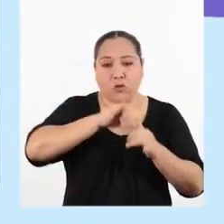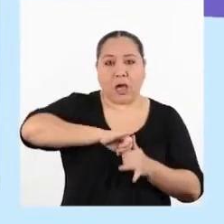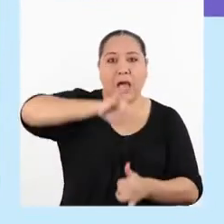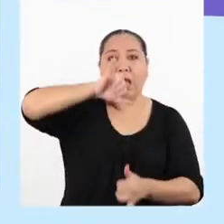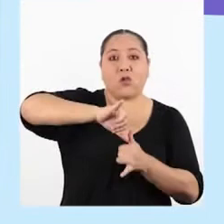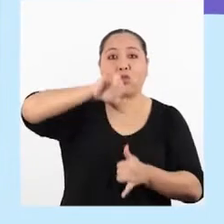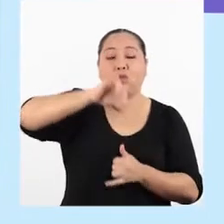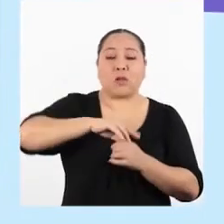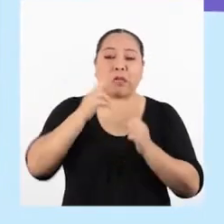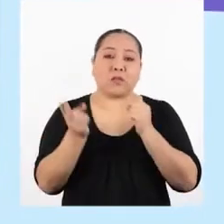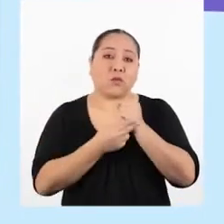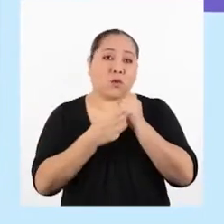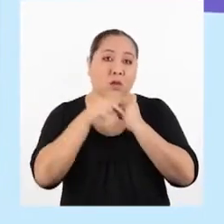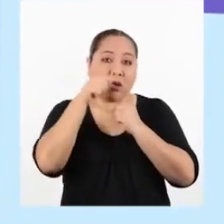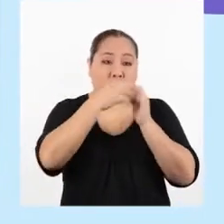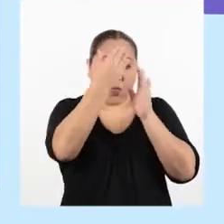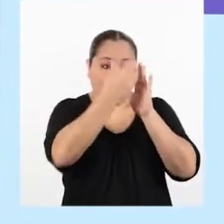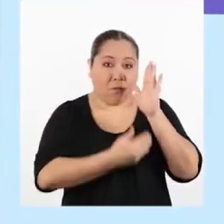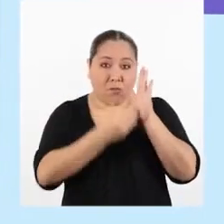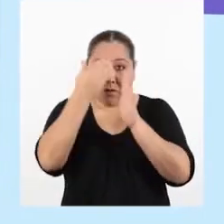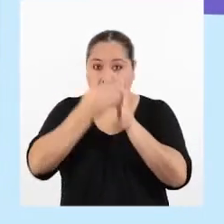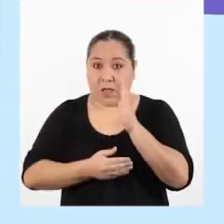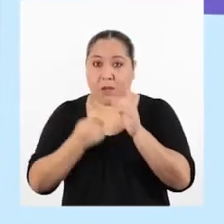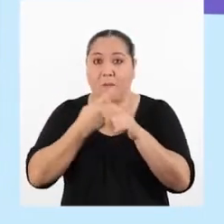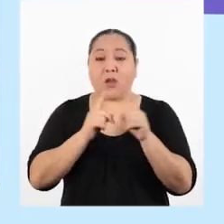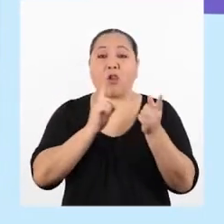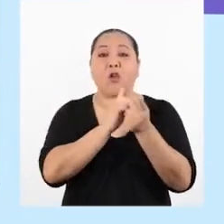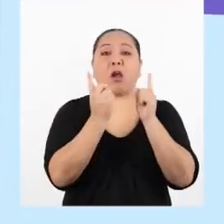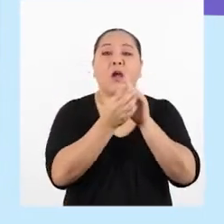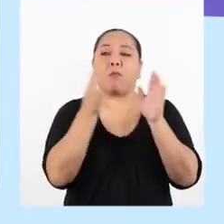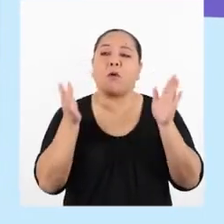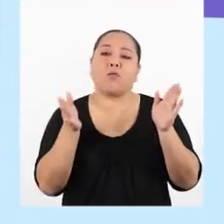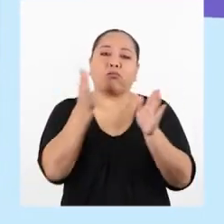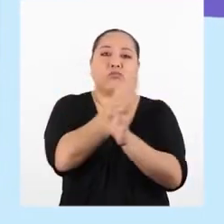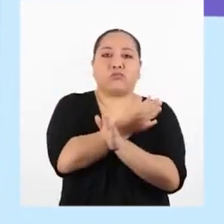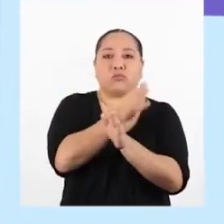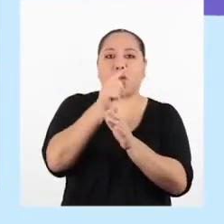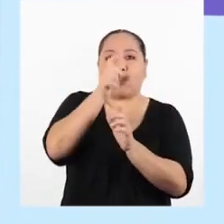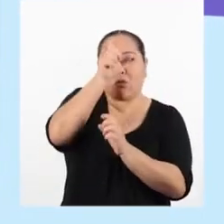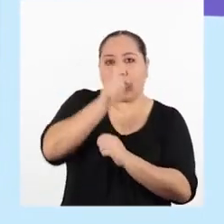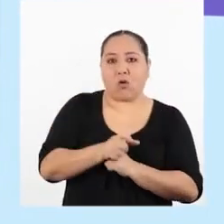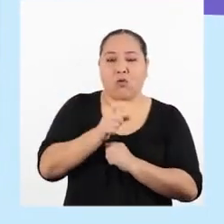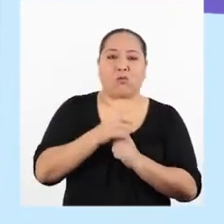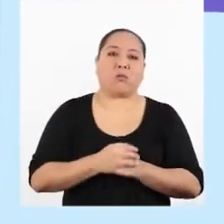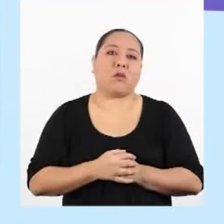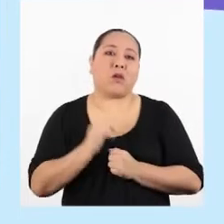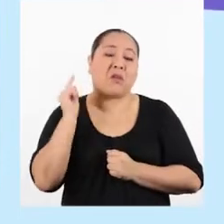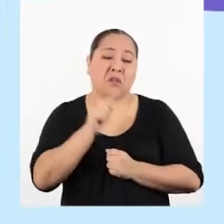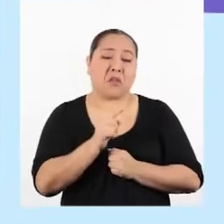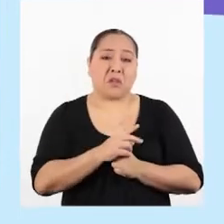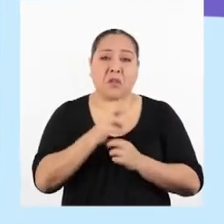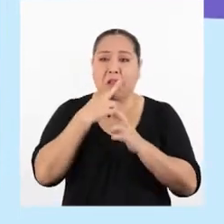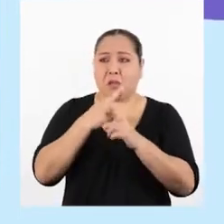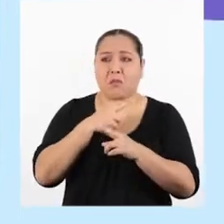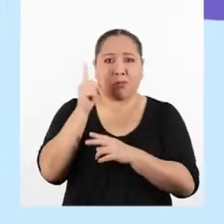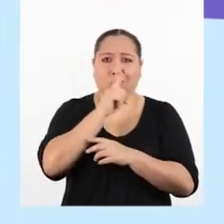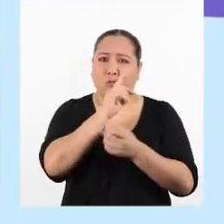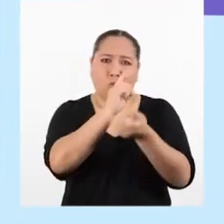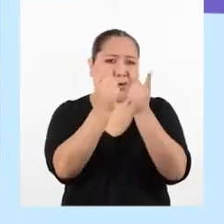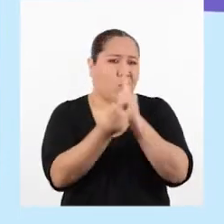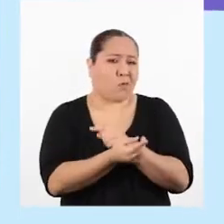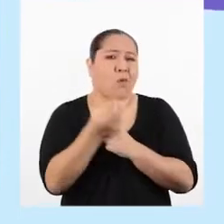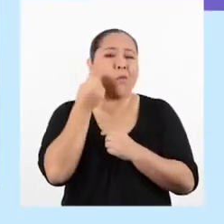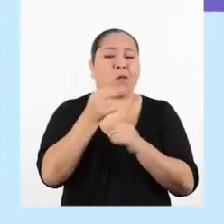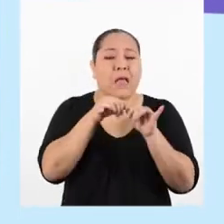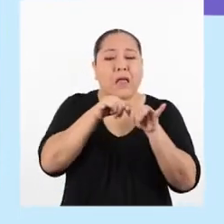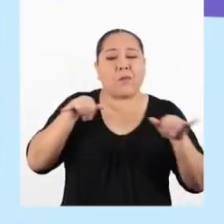que se registraba en una fila, pero lo cambié de posición y lo puse en una columna. Y los resultados no cambiaron, porque